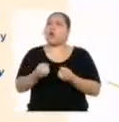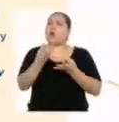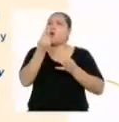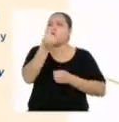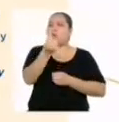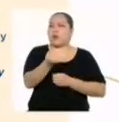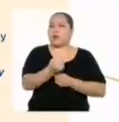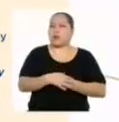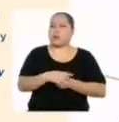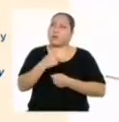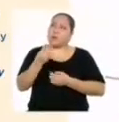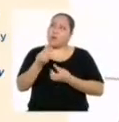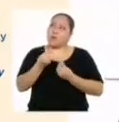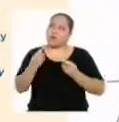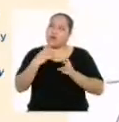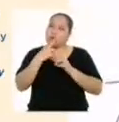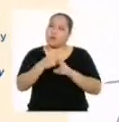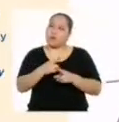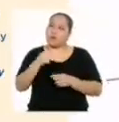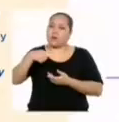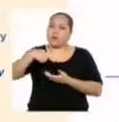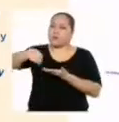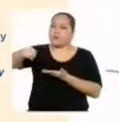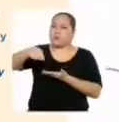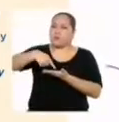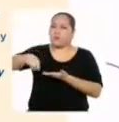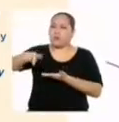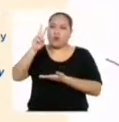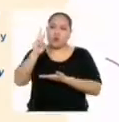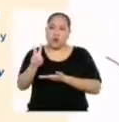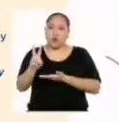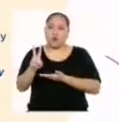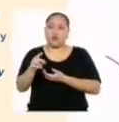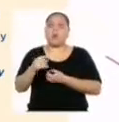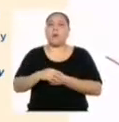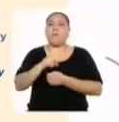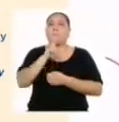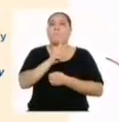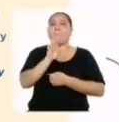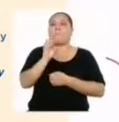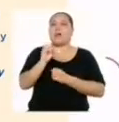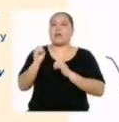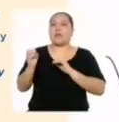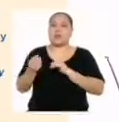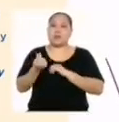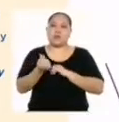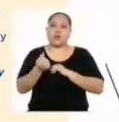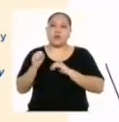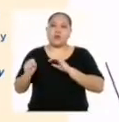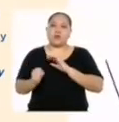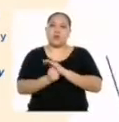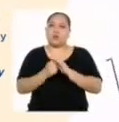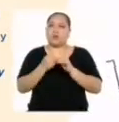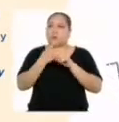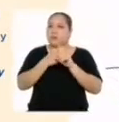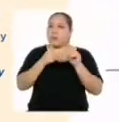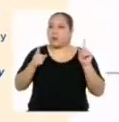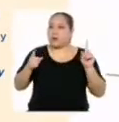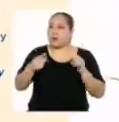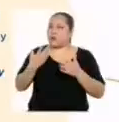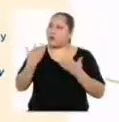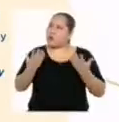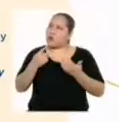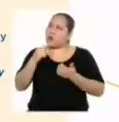realizado? Muchos han respondido que por dos envíos a domicilio el ingreso es veinte soles. Pero, ¿de